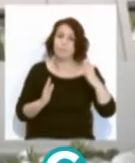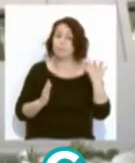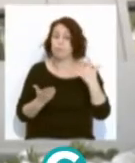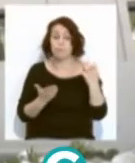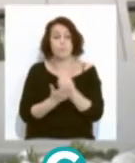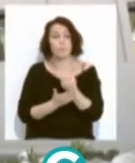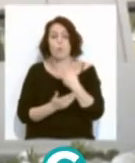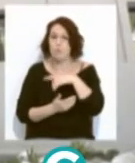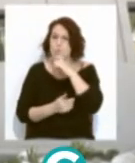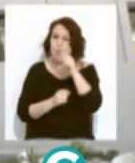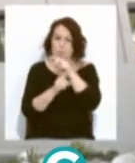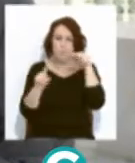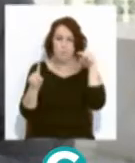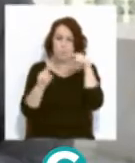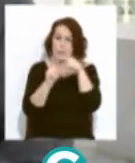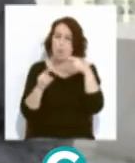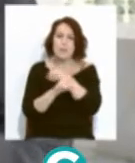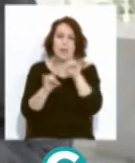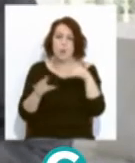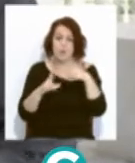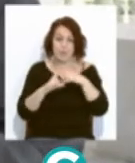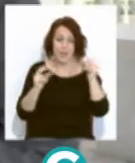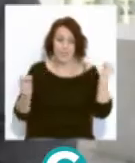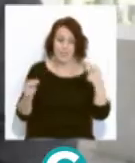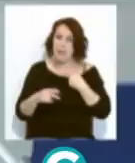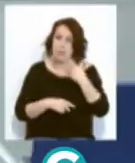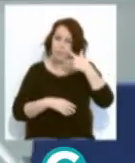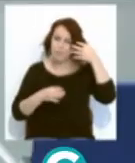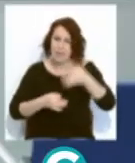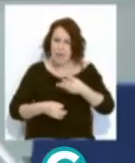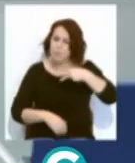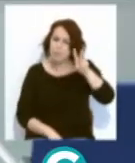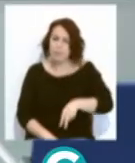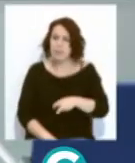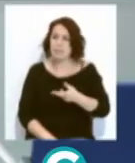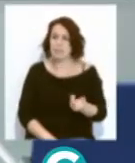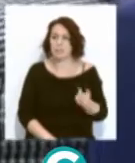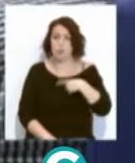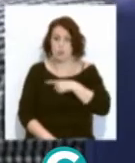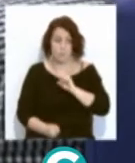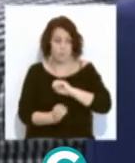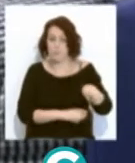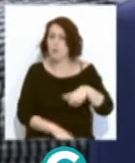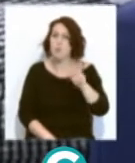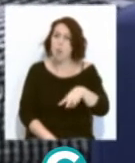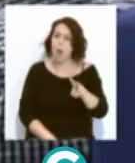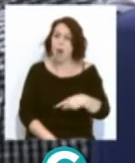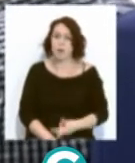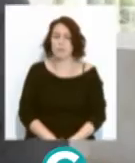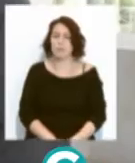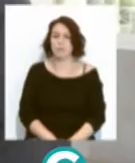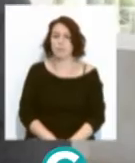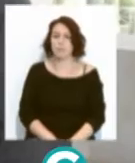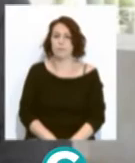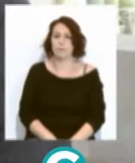todo ello con un objetivo muy claro. Que la universidad es una universidad presencial, a la que nunca vamos a renunciar. Y ese yo creo